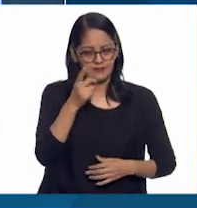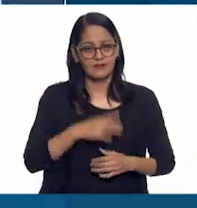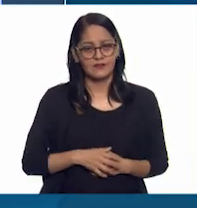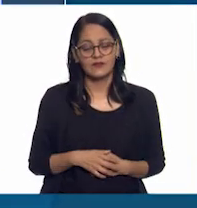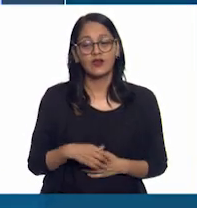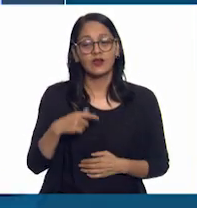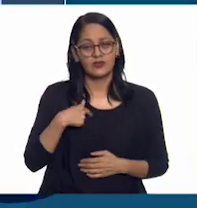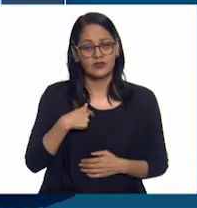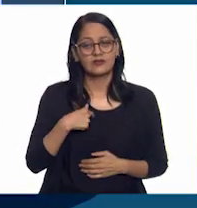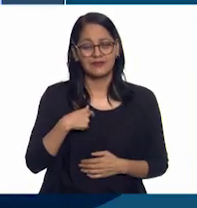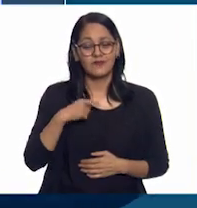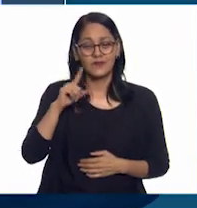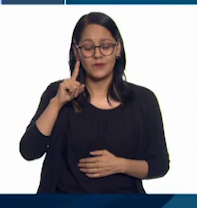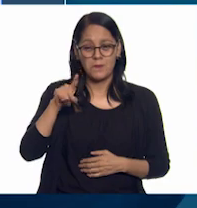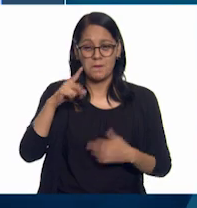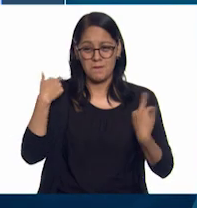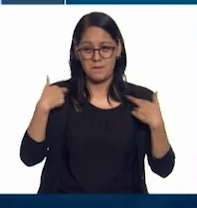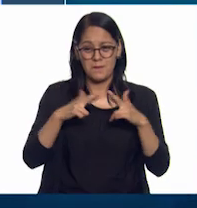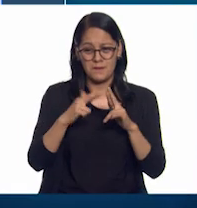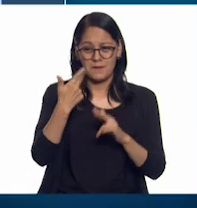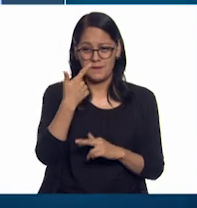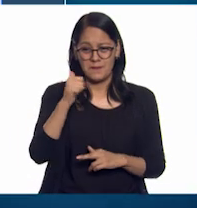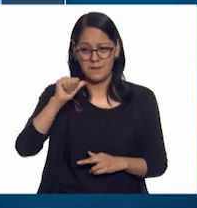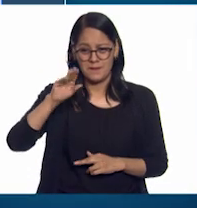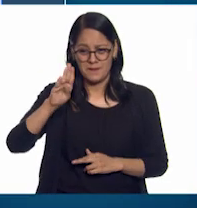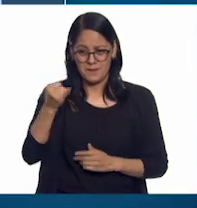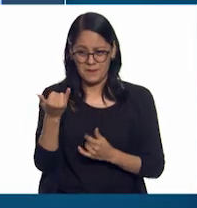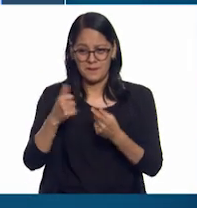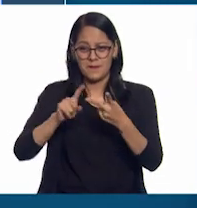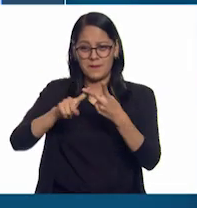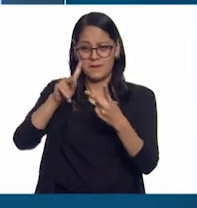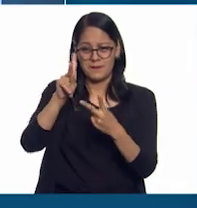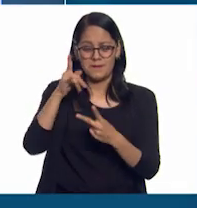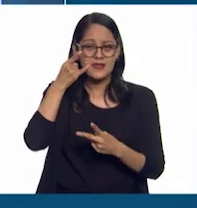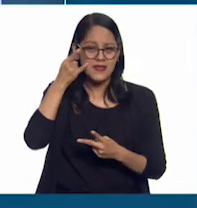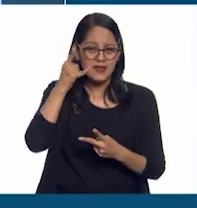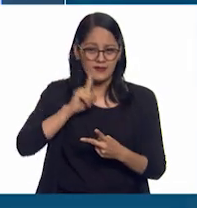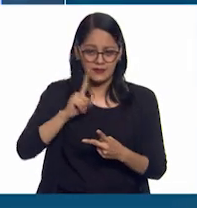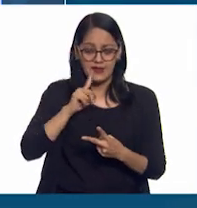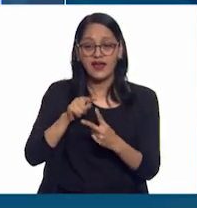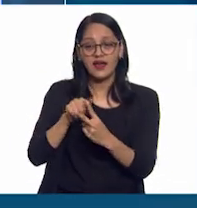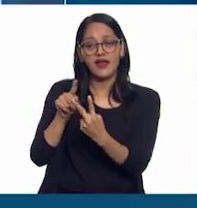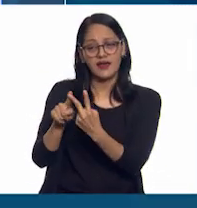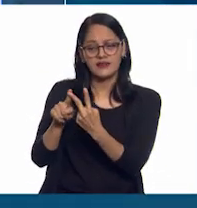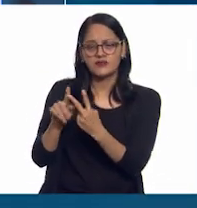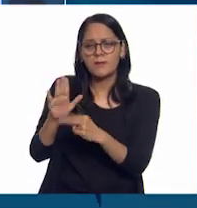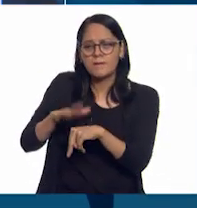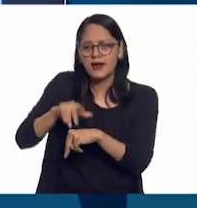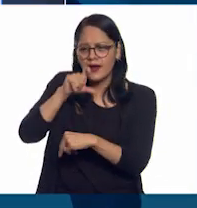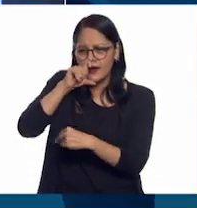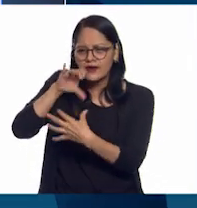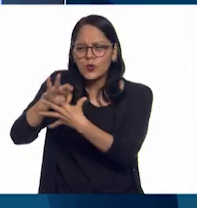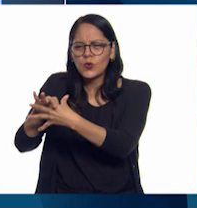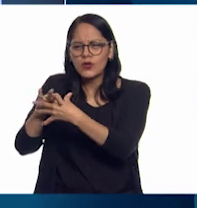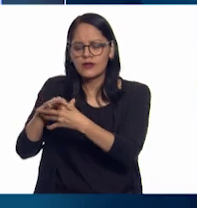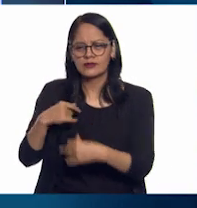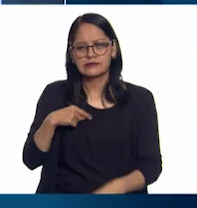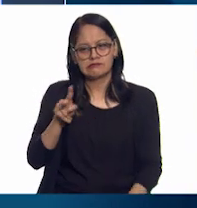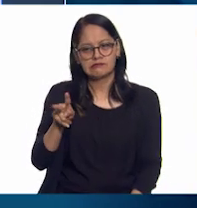Estaba muy celoso de la maestra Gaby y de la pirata. Lo que pasa es que ellas son mucho más cercanas a Lolo que yo.